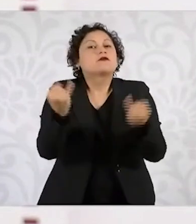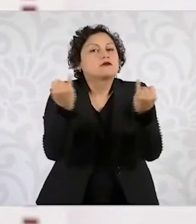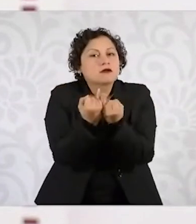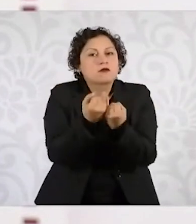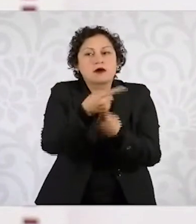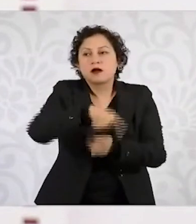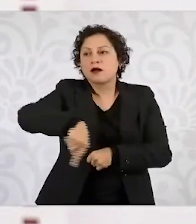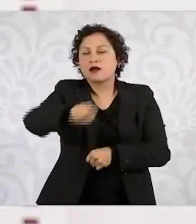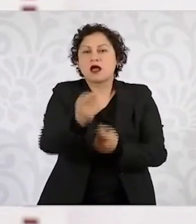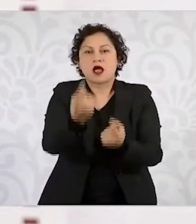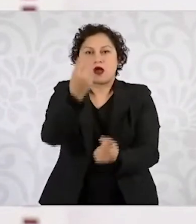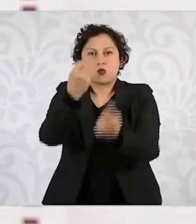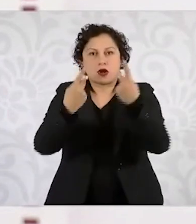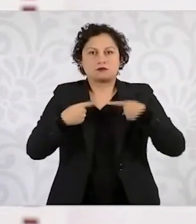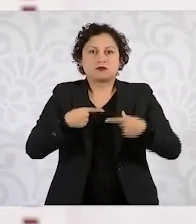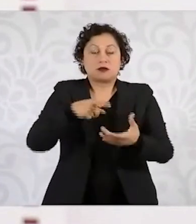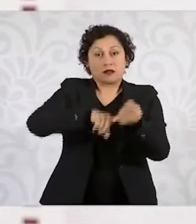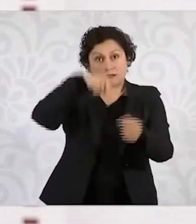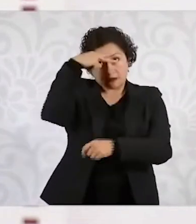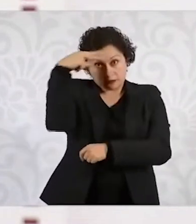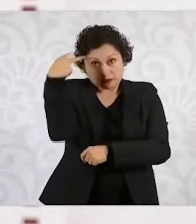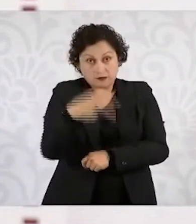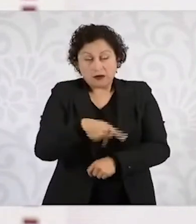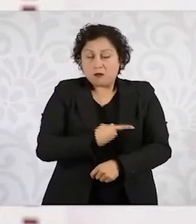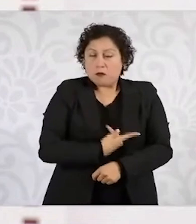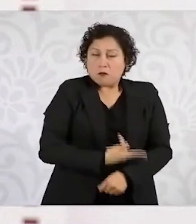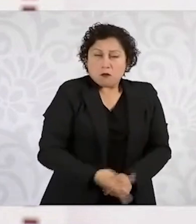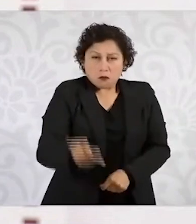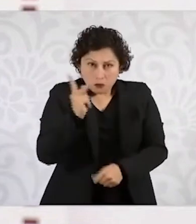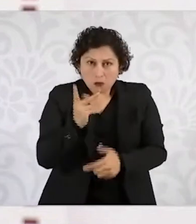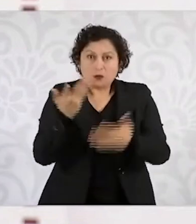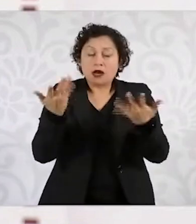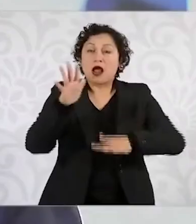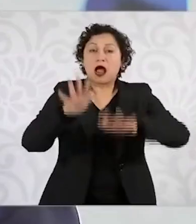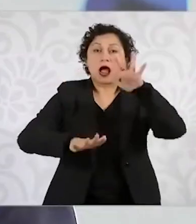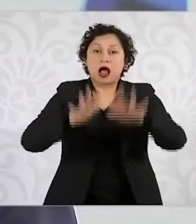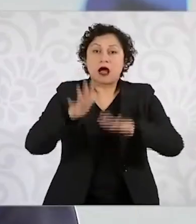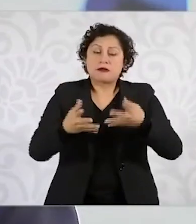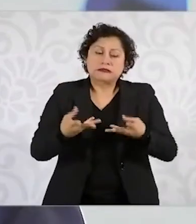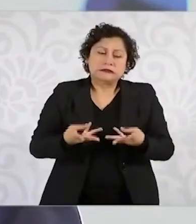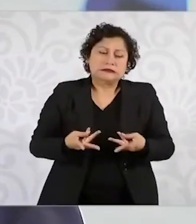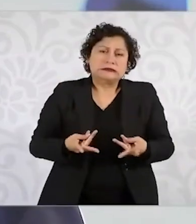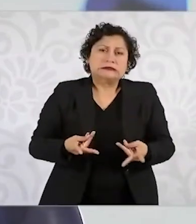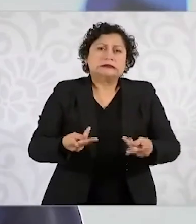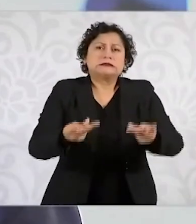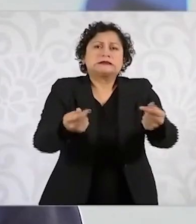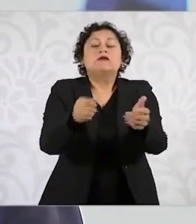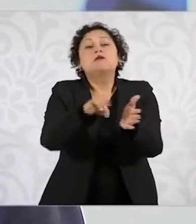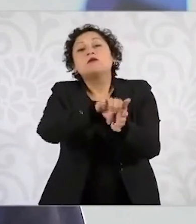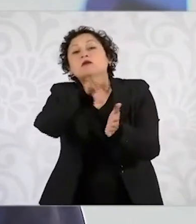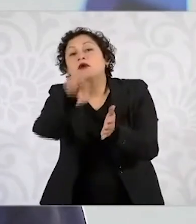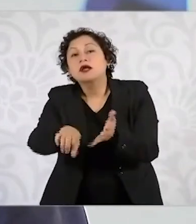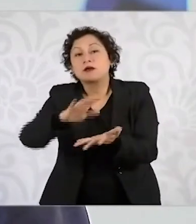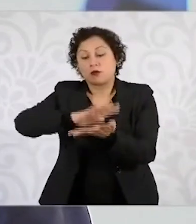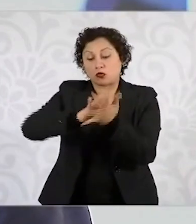Pardo va por la disminución del precio de la tortilla hasta en un 10% en términos reales. En la conferencia mañanera de Sheinbaum, este